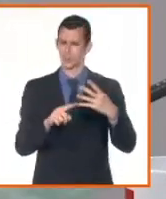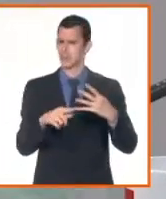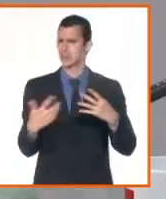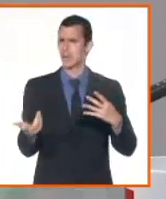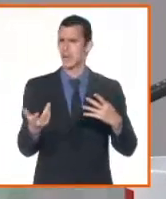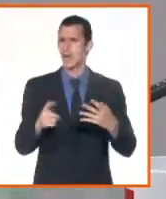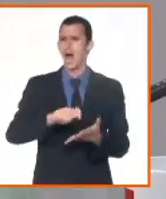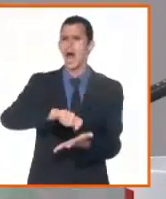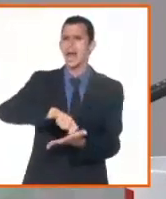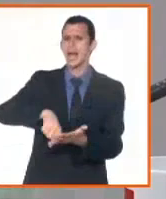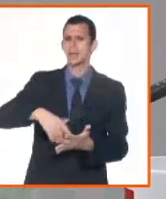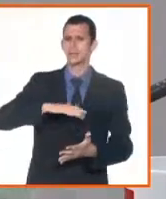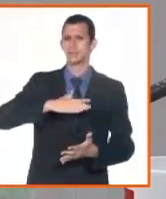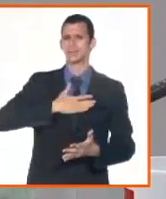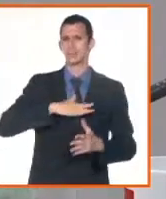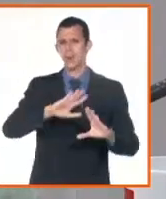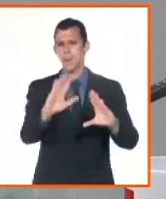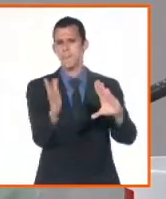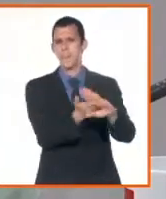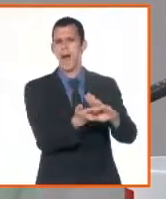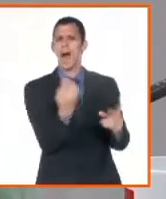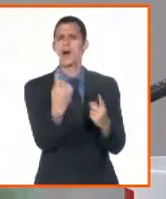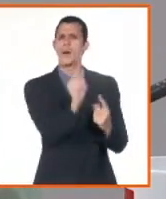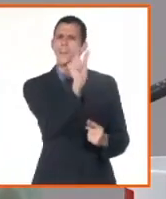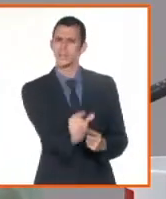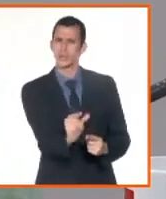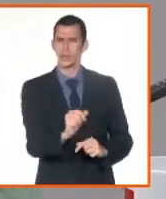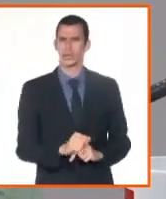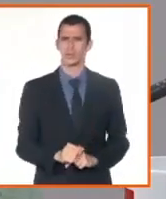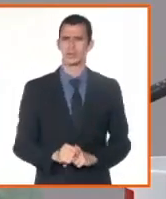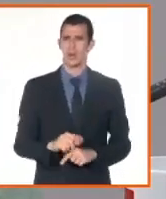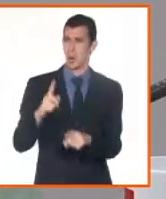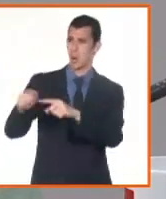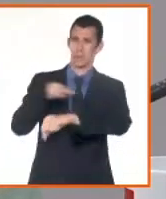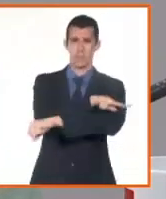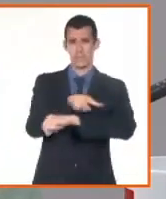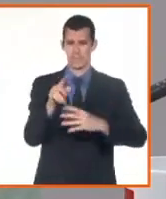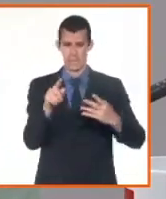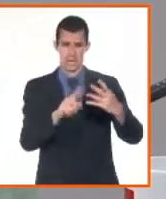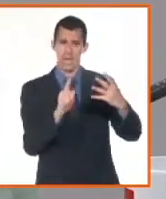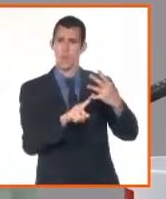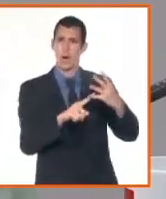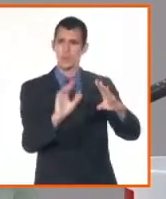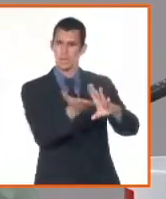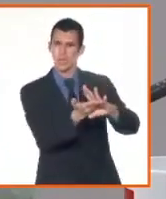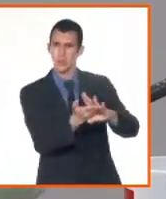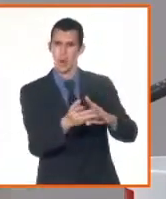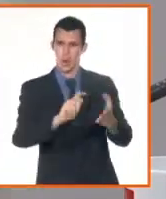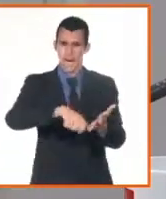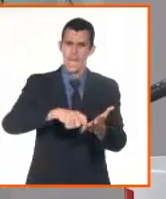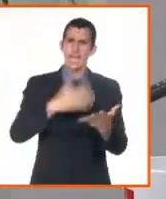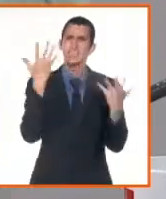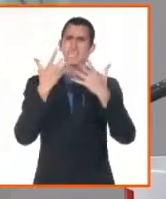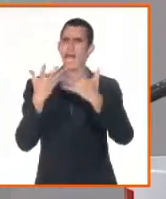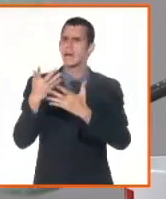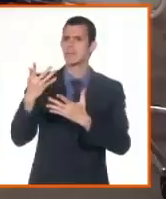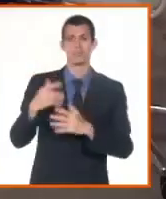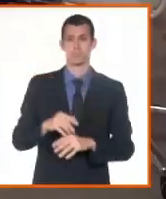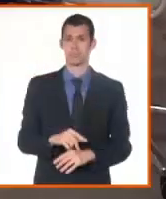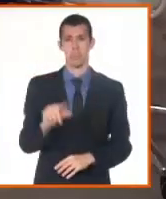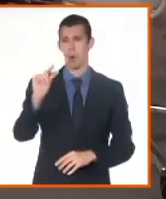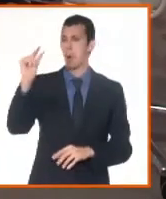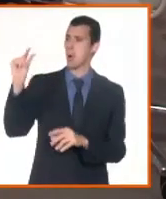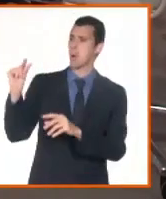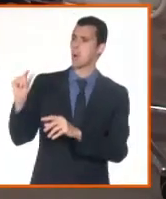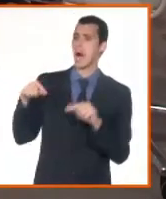pocos países que tiene un registro central de sancionados, y en la actividad notarial. Es decir, que no estamos hablando ya como en el 2008